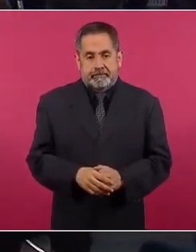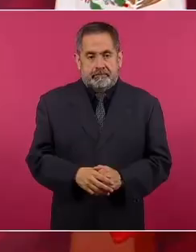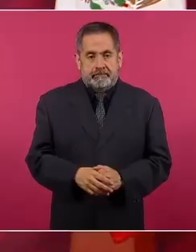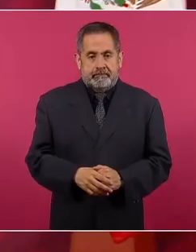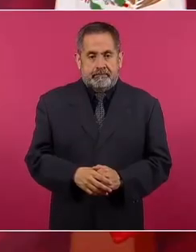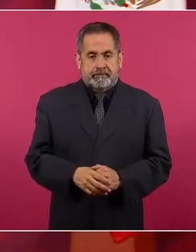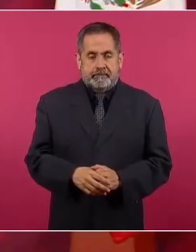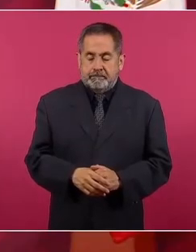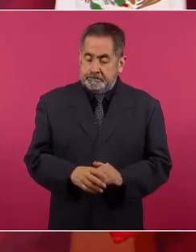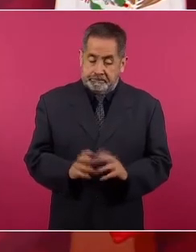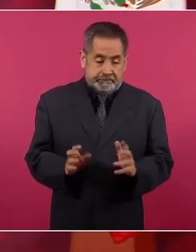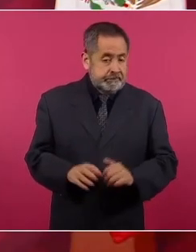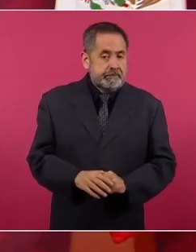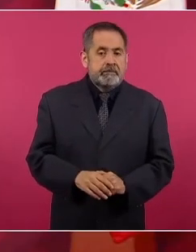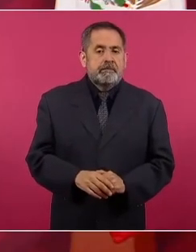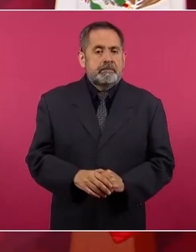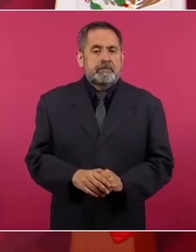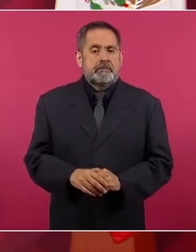O sea,